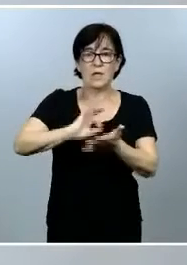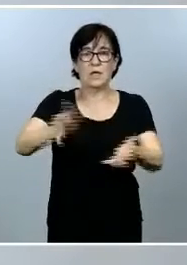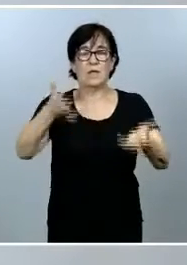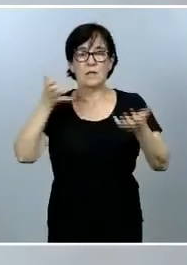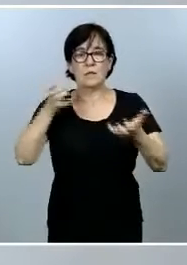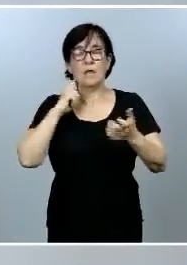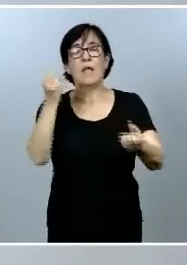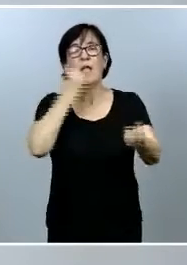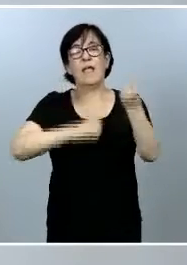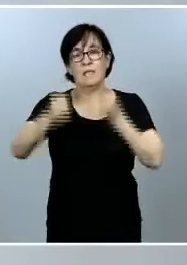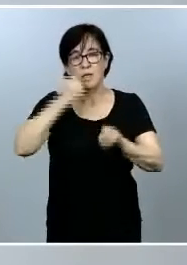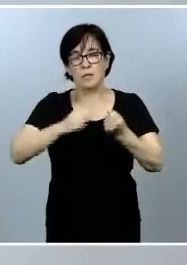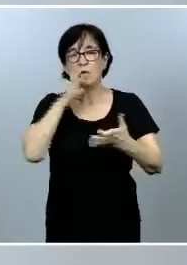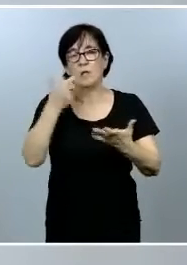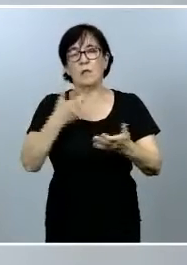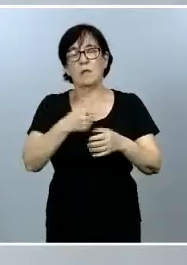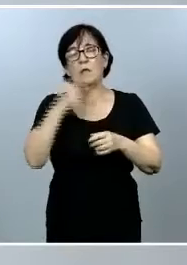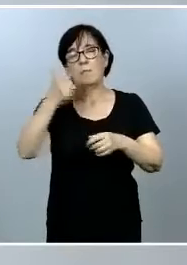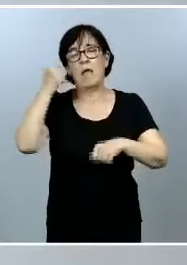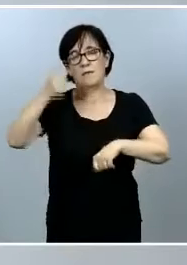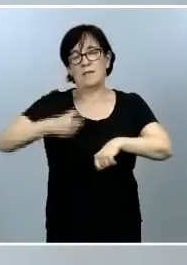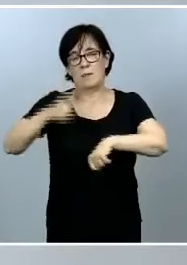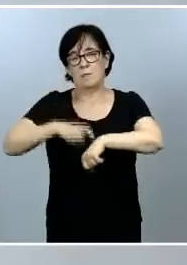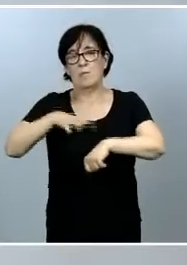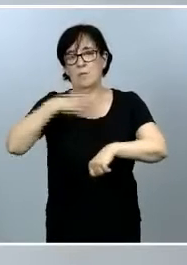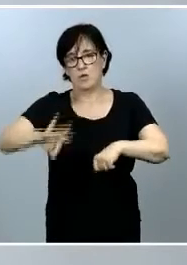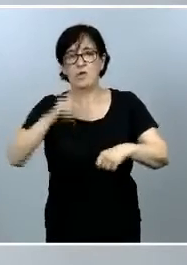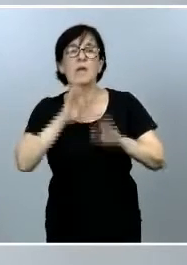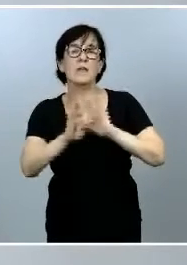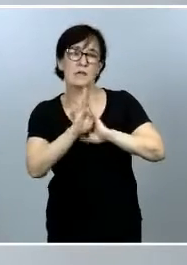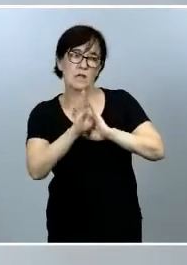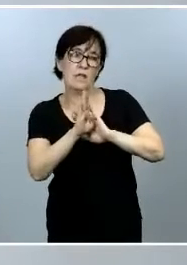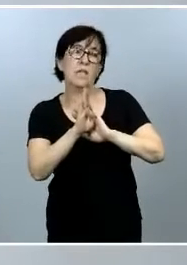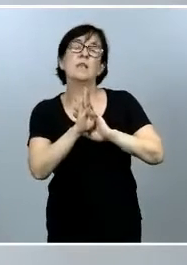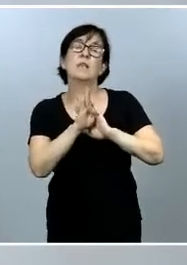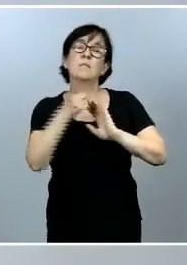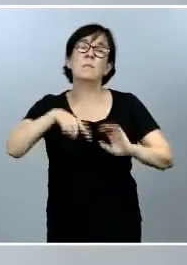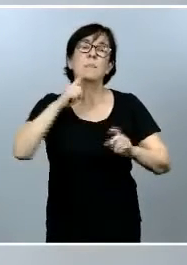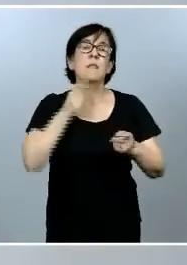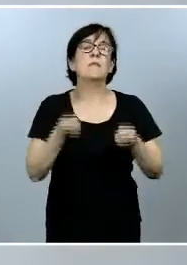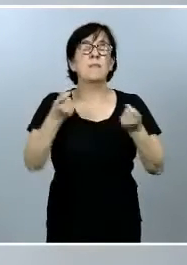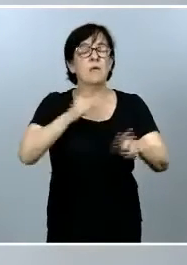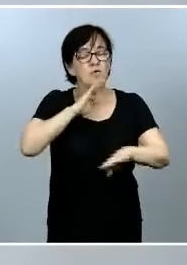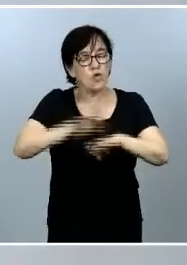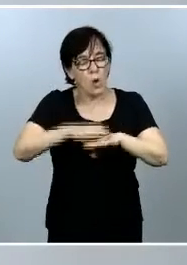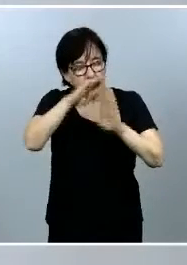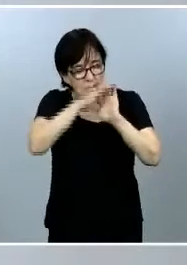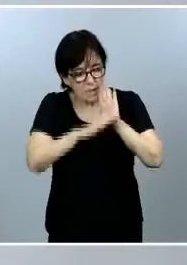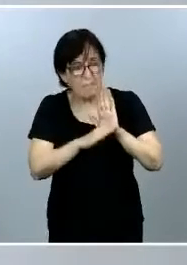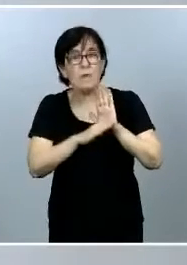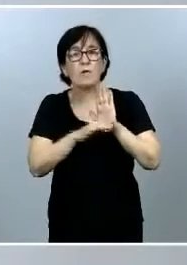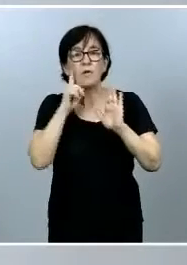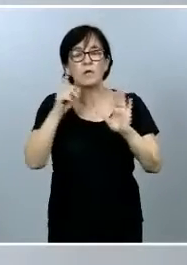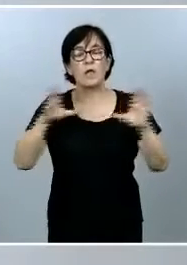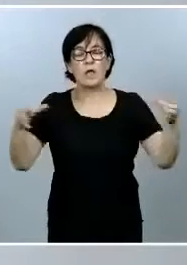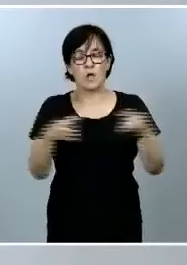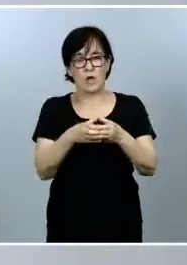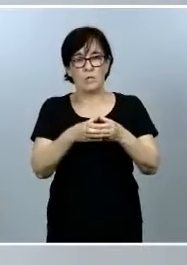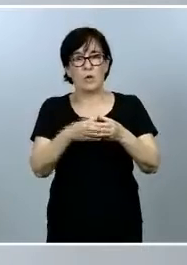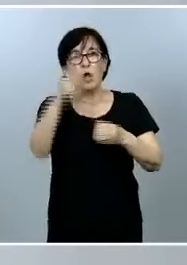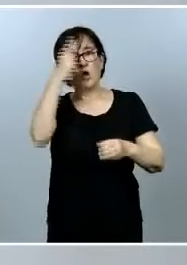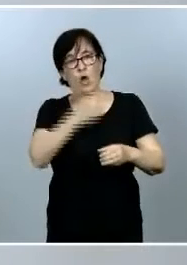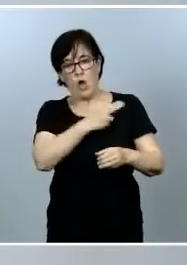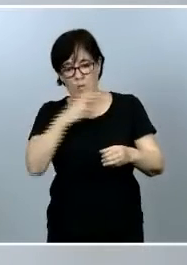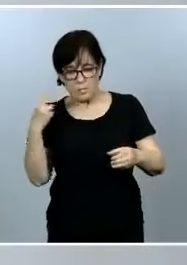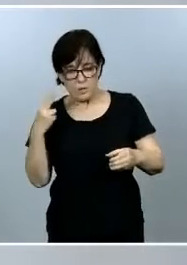economía el mayor tiempo posible. Seguimos con ello, dando cumplimiento, como decía antes, al conjunto de compromisos